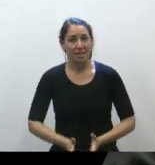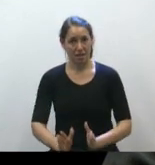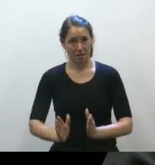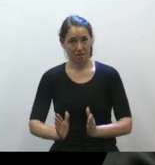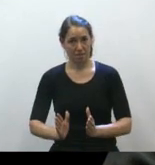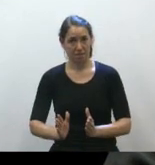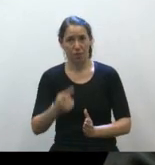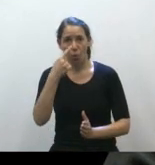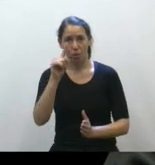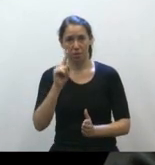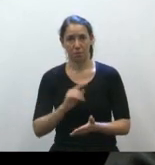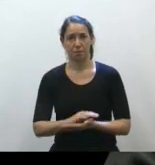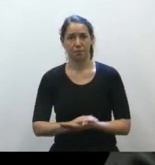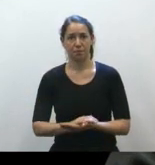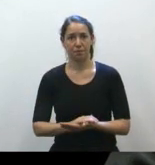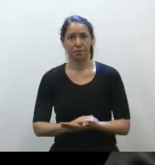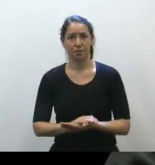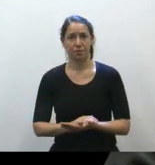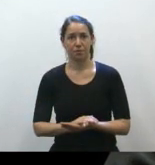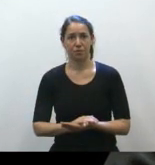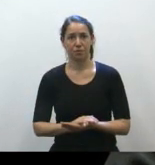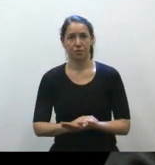Una última referencia.